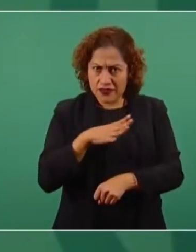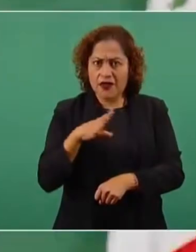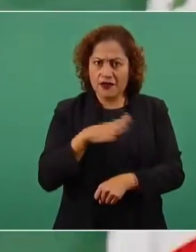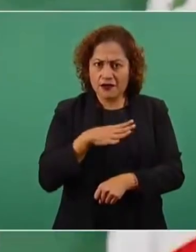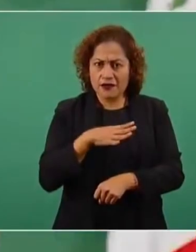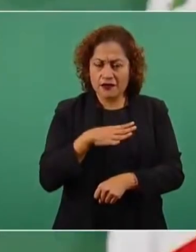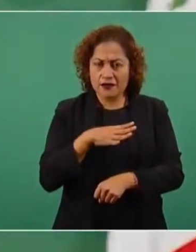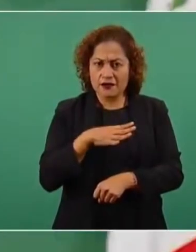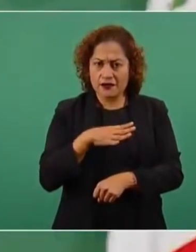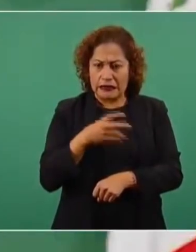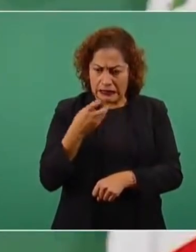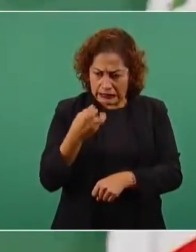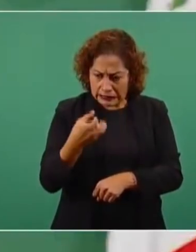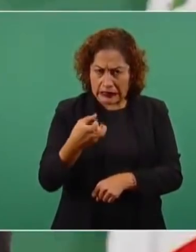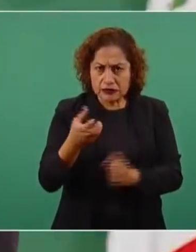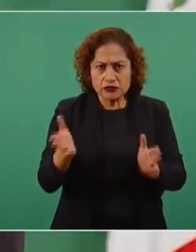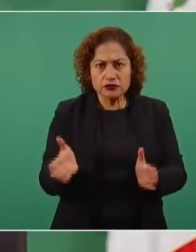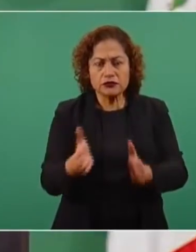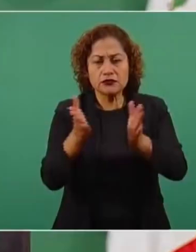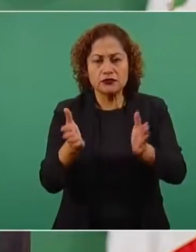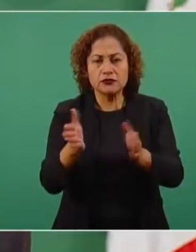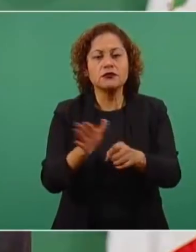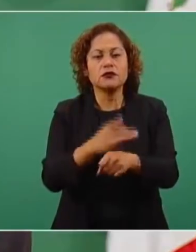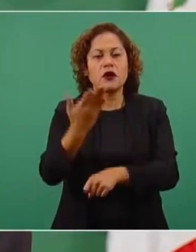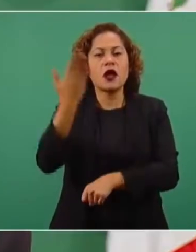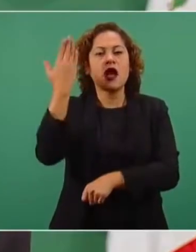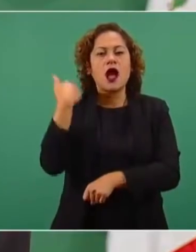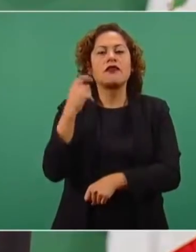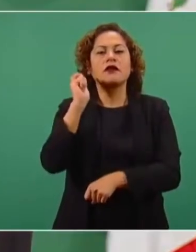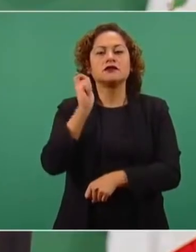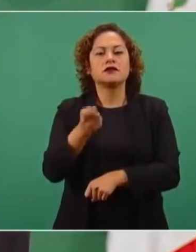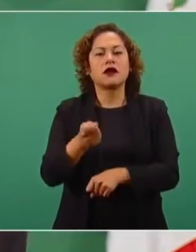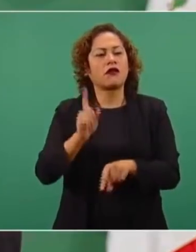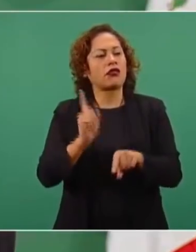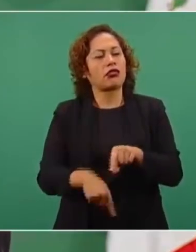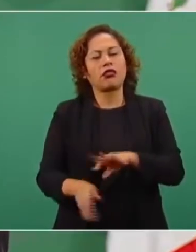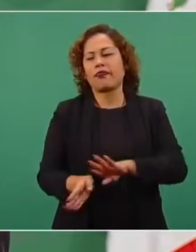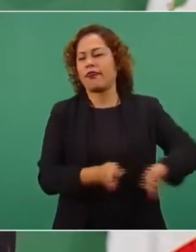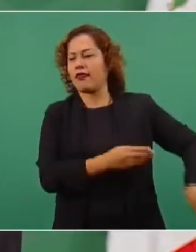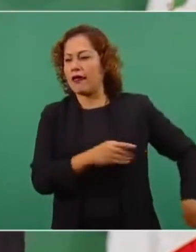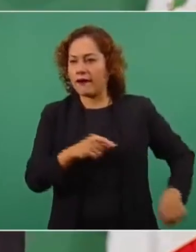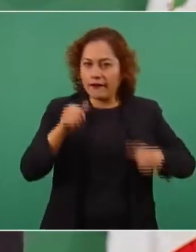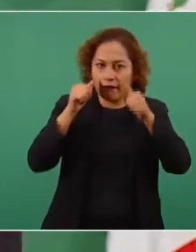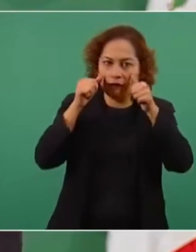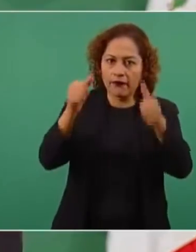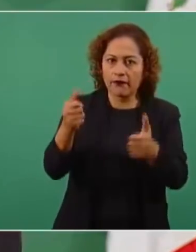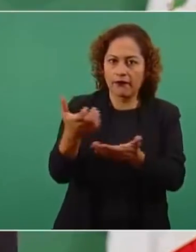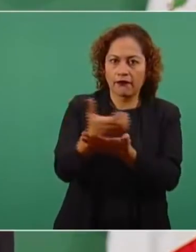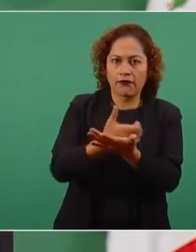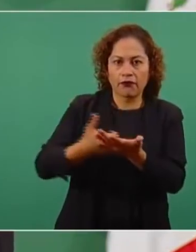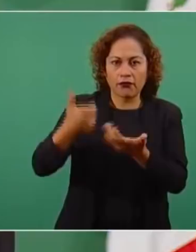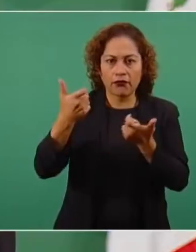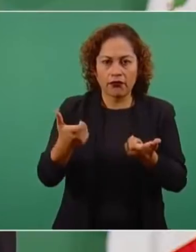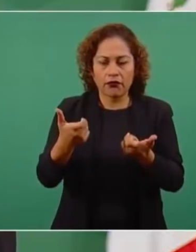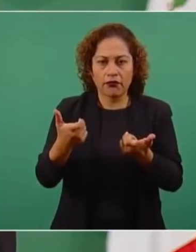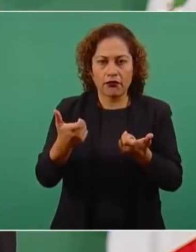por la fiebre de lo material, que creció muchísimo con el individualismo.